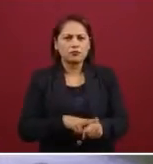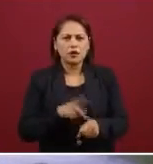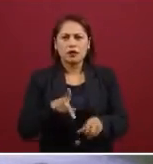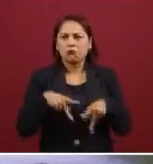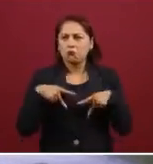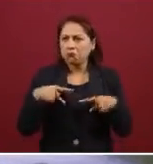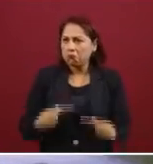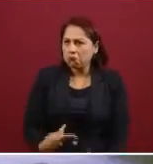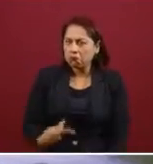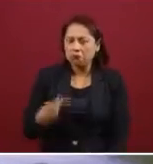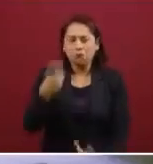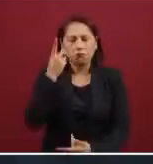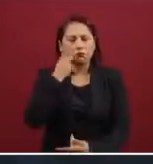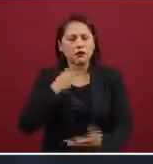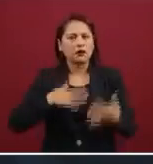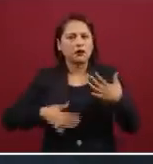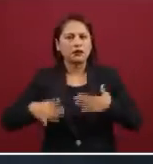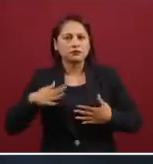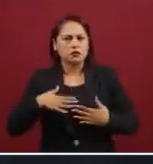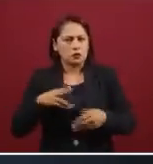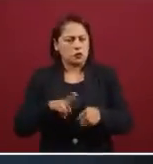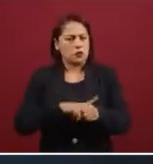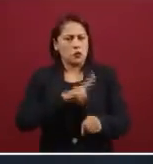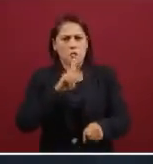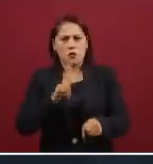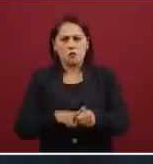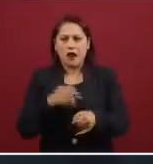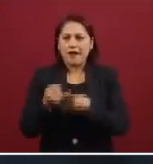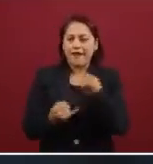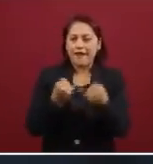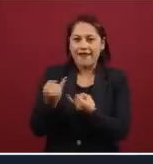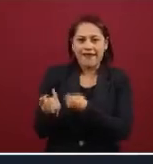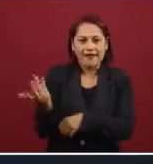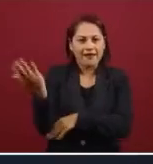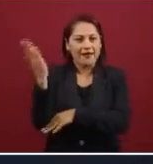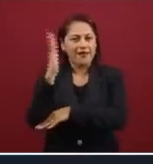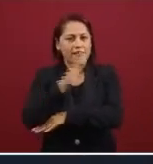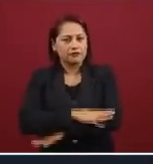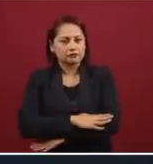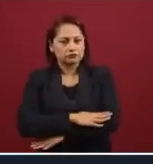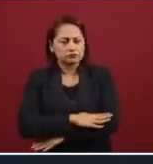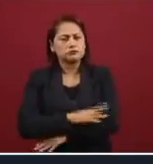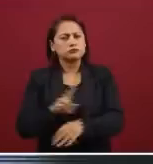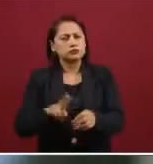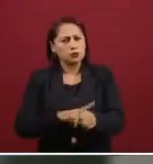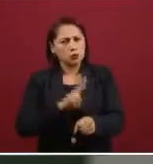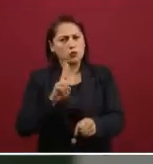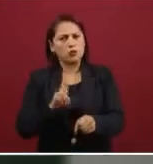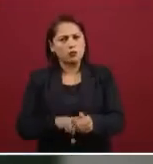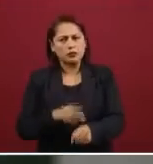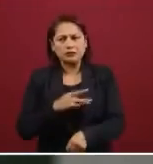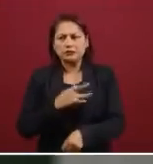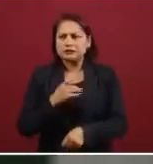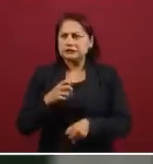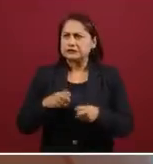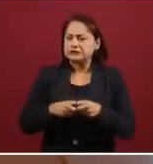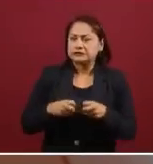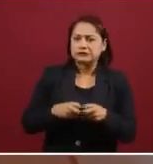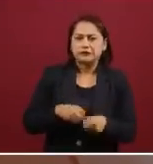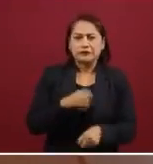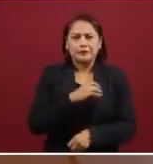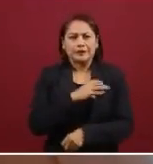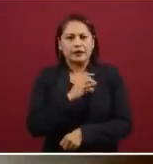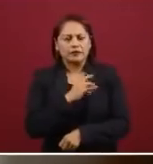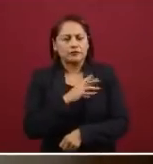querer jugar todo el día, es normal sentirte inseguro ante los exámenes, es normal sentirte triste